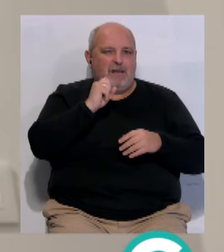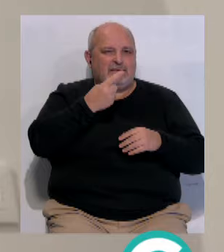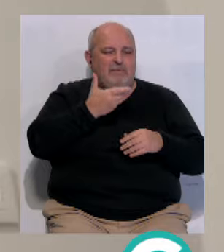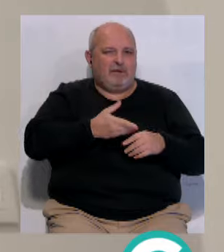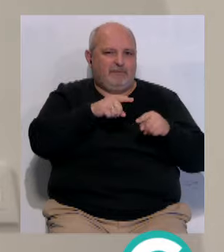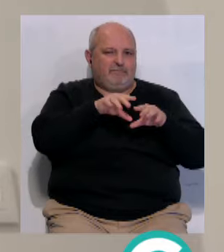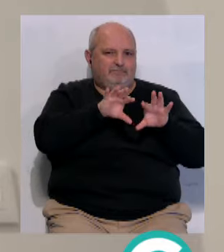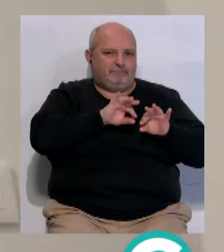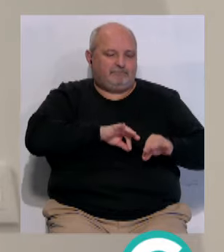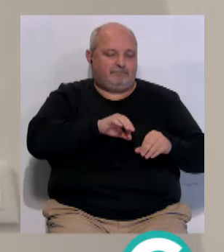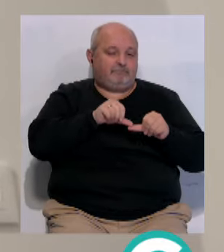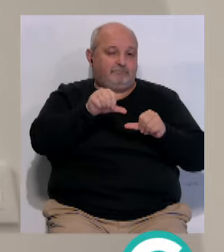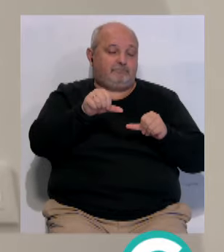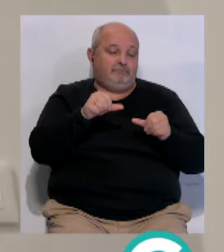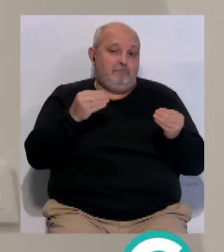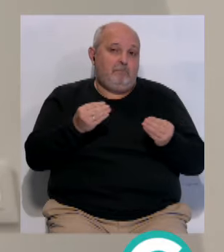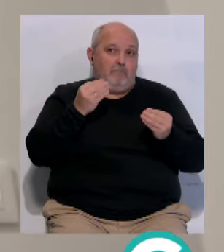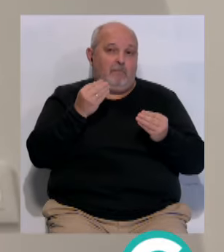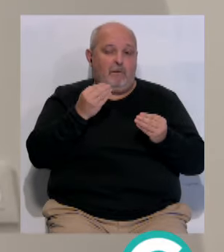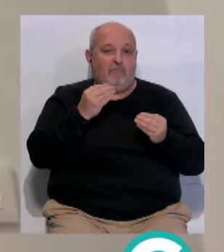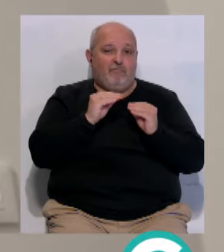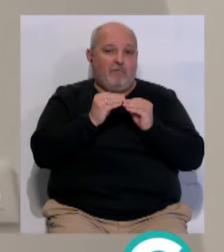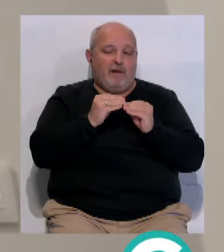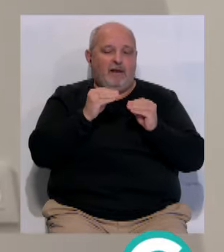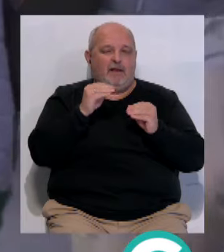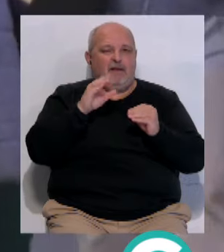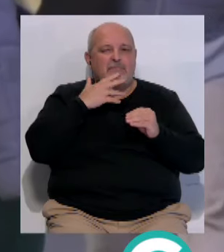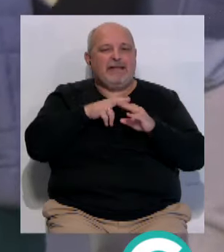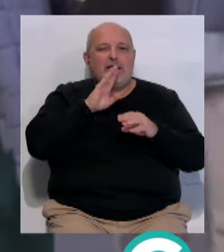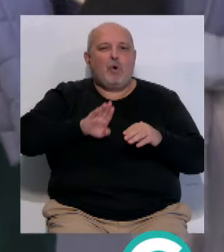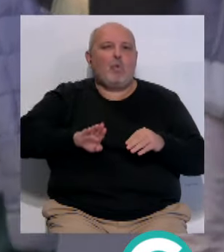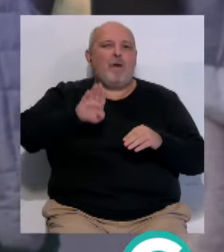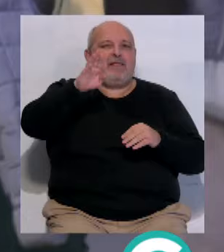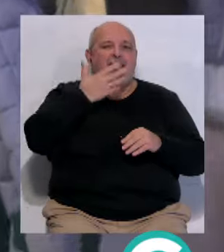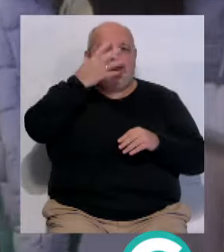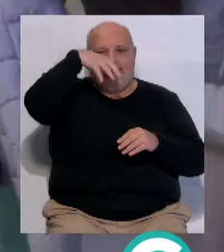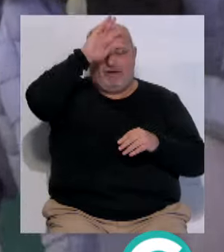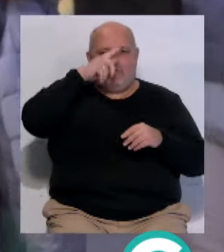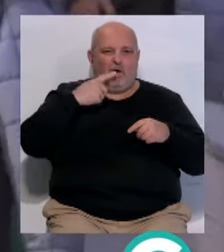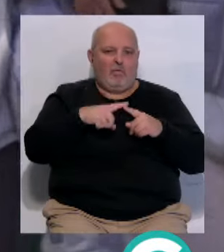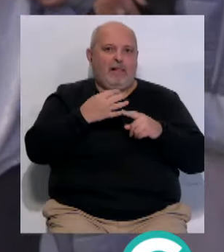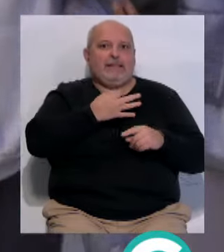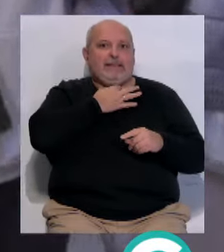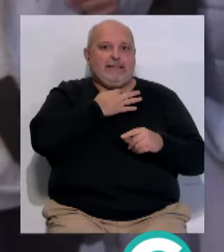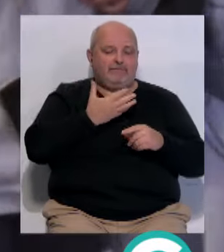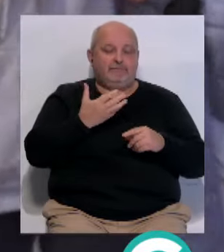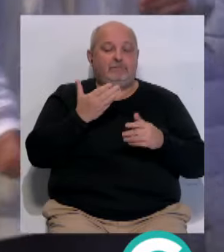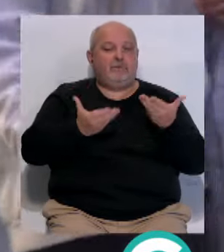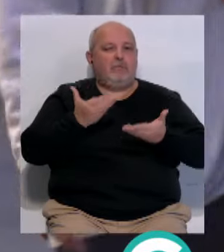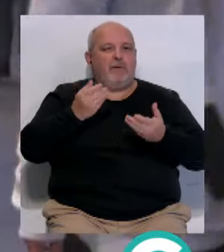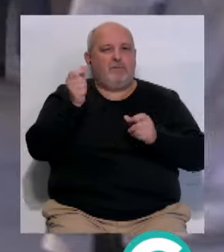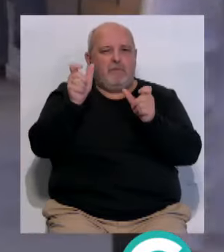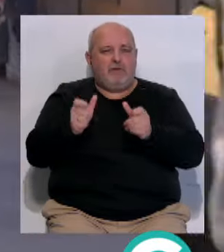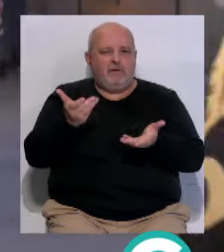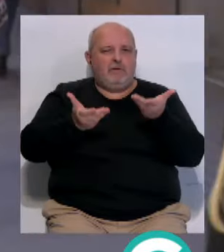mejor... ...con mejor modo... ...esa cuesta de enero. Igualmente hacer una comparación de